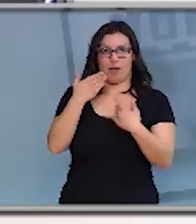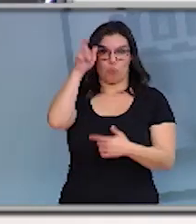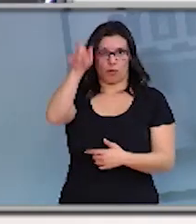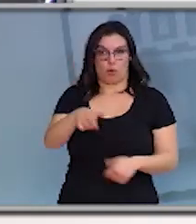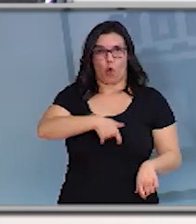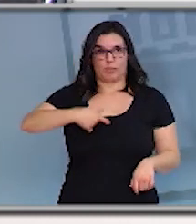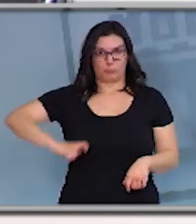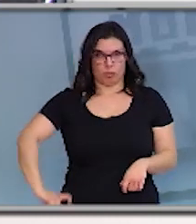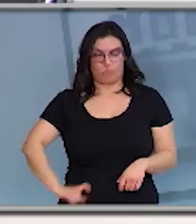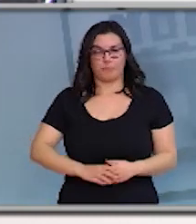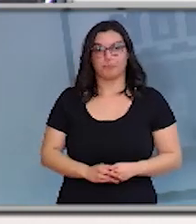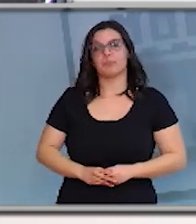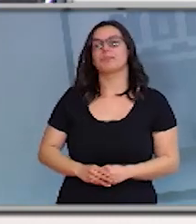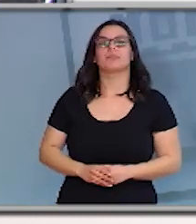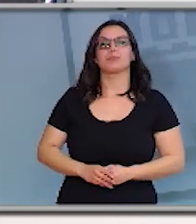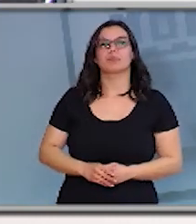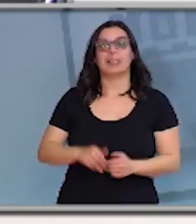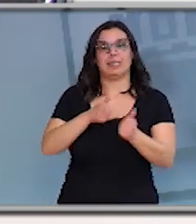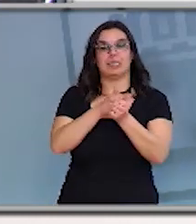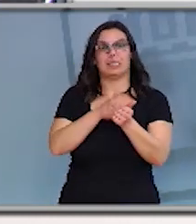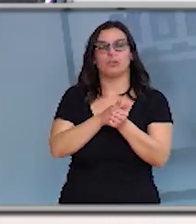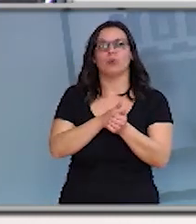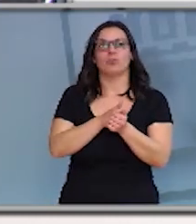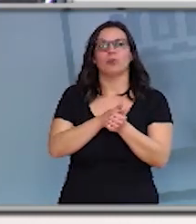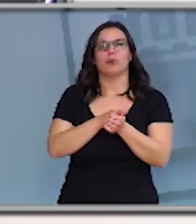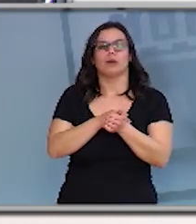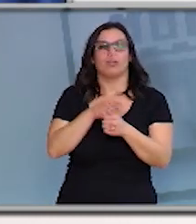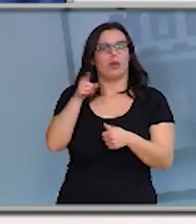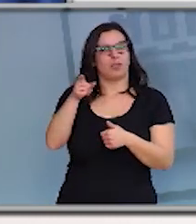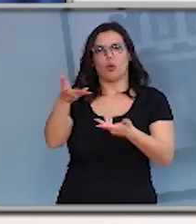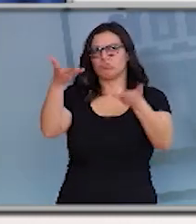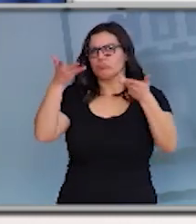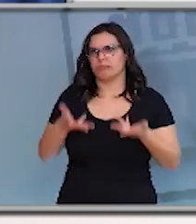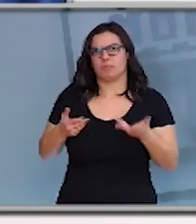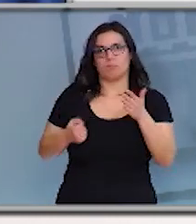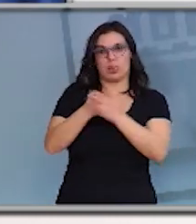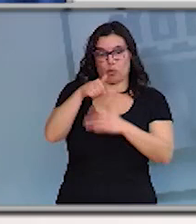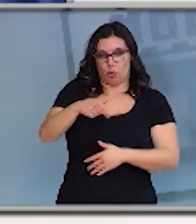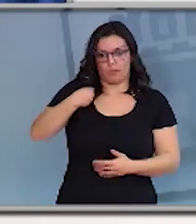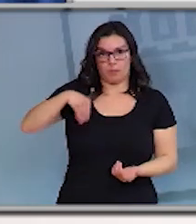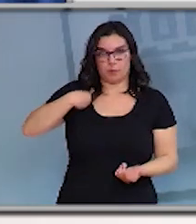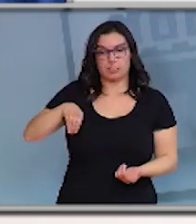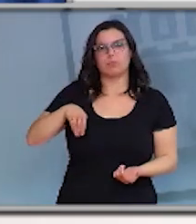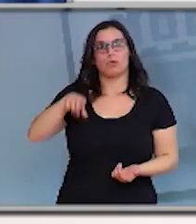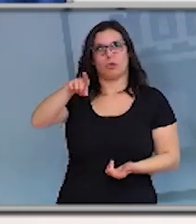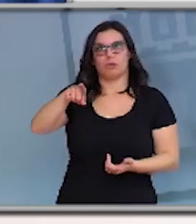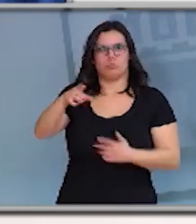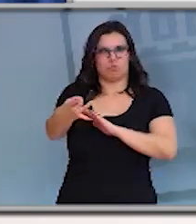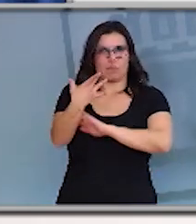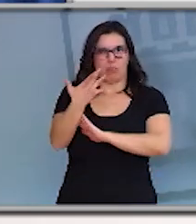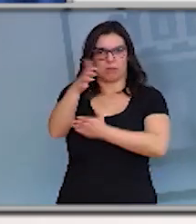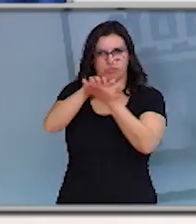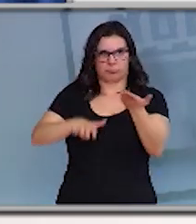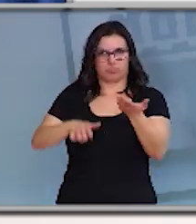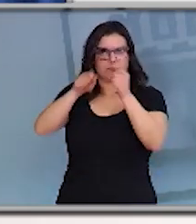secretario del obispo auxiliar de Valladolid, Luis Arguello, están en una excelente disposición, de hecho, hoy mismo han emitido una nota desde el